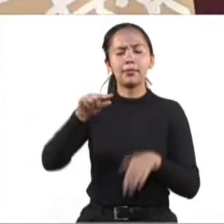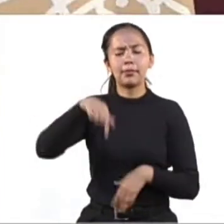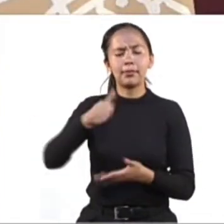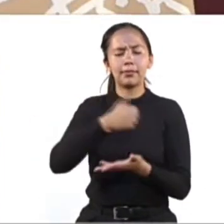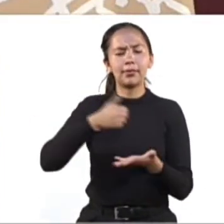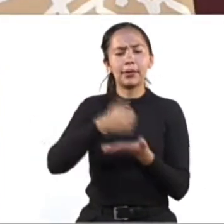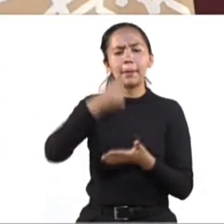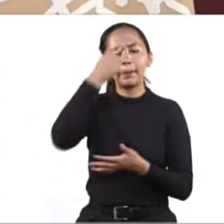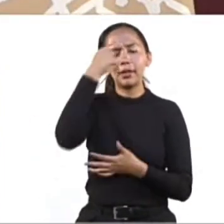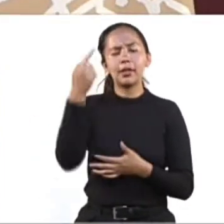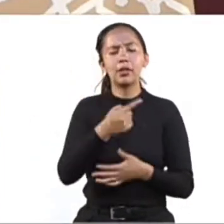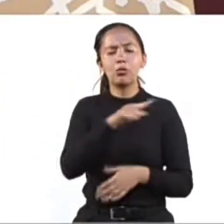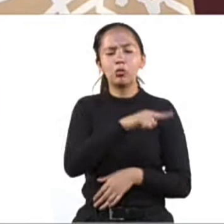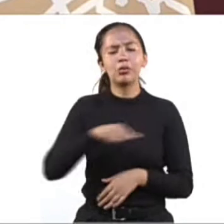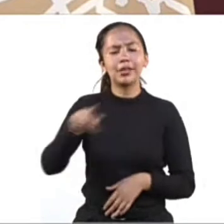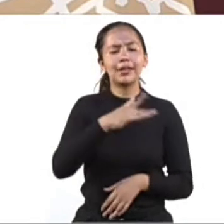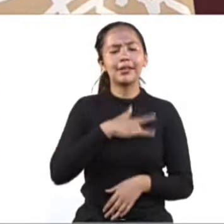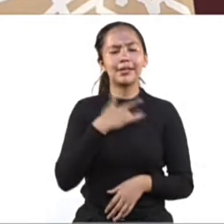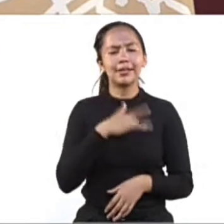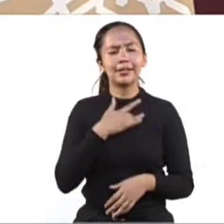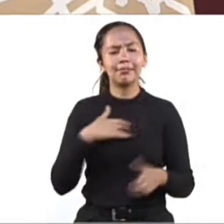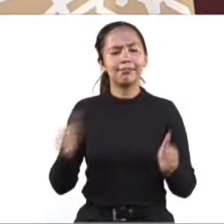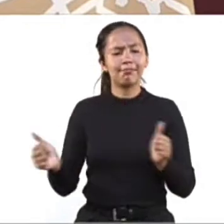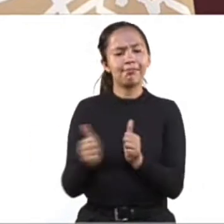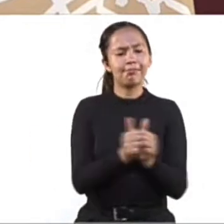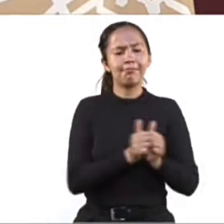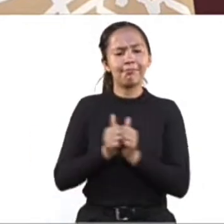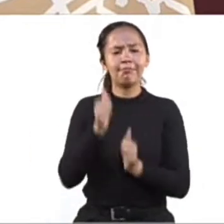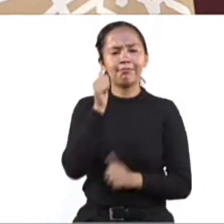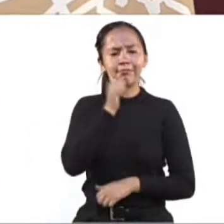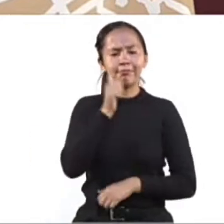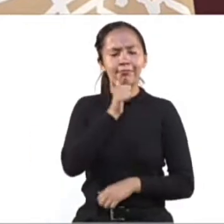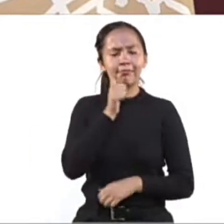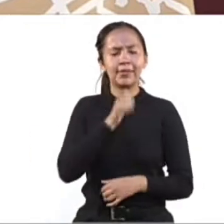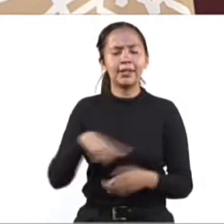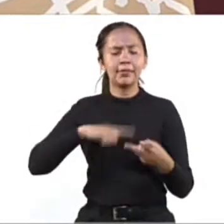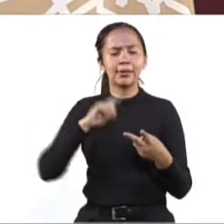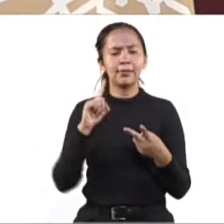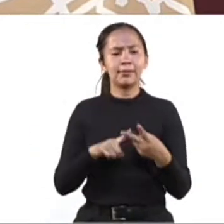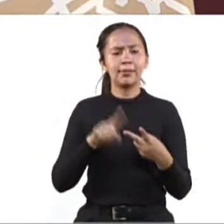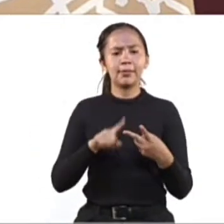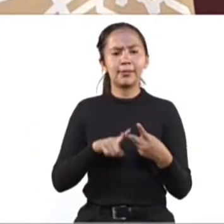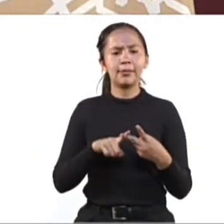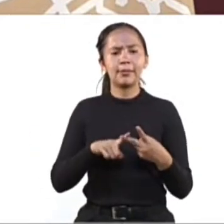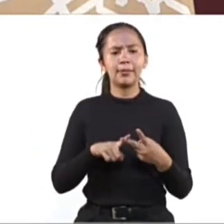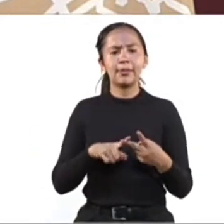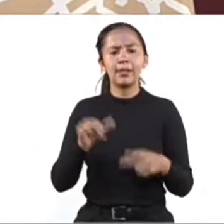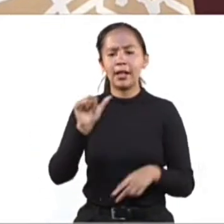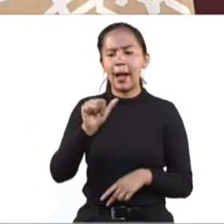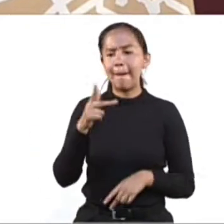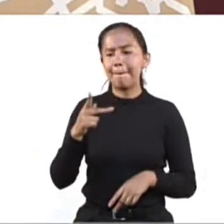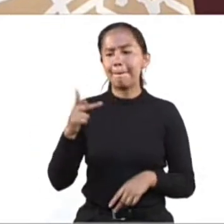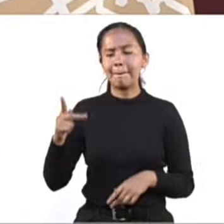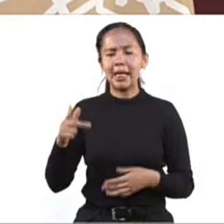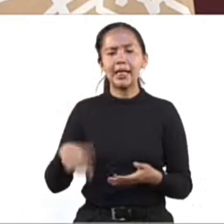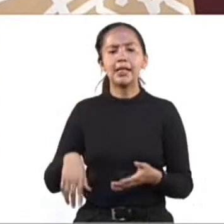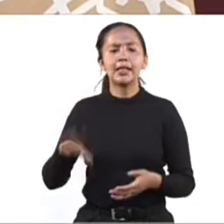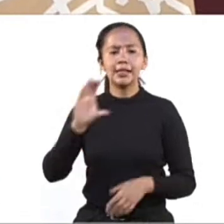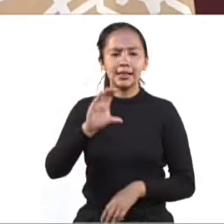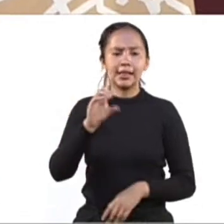en caso de algún tema con un trámite. Y el segundo punto tiene que ver con App CDMX,